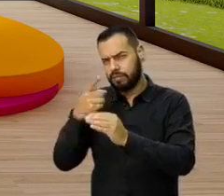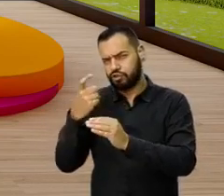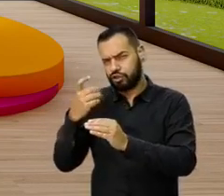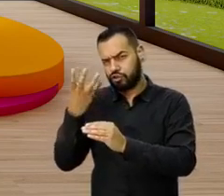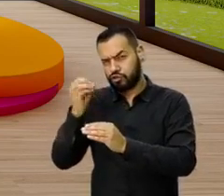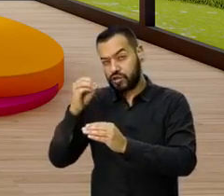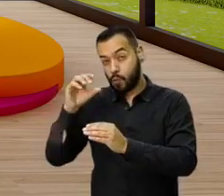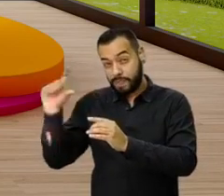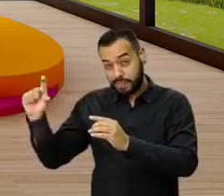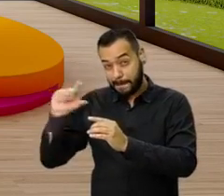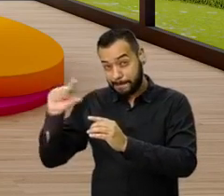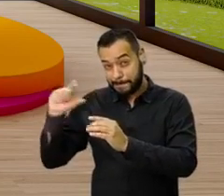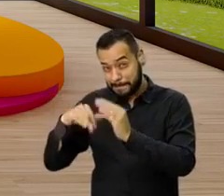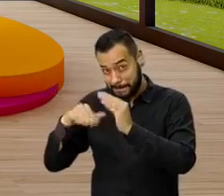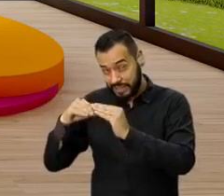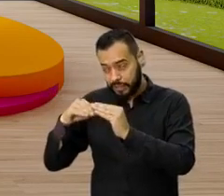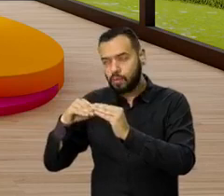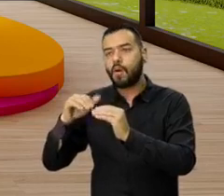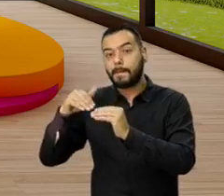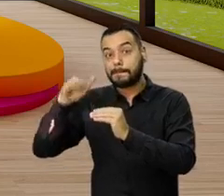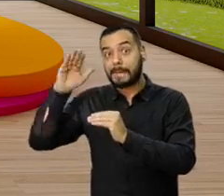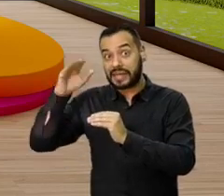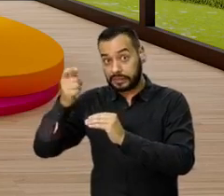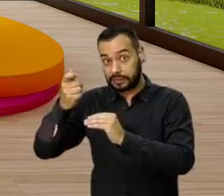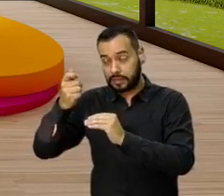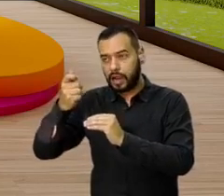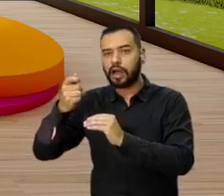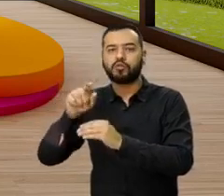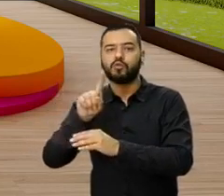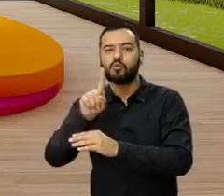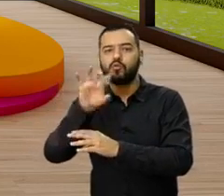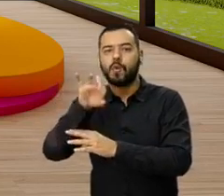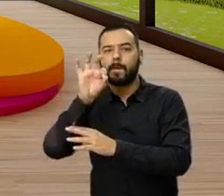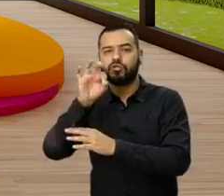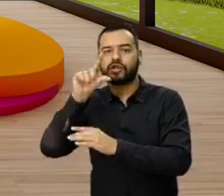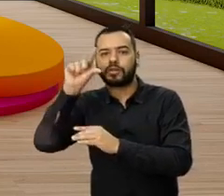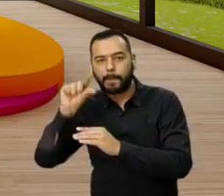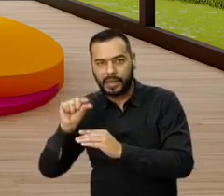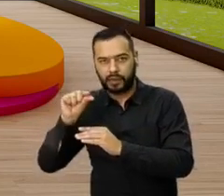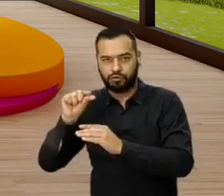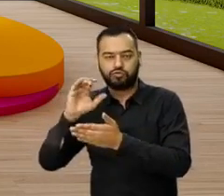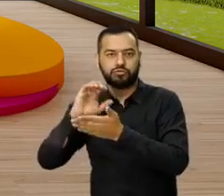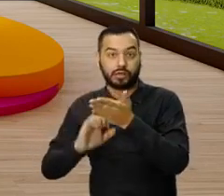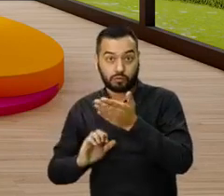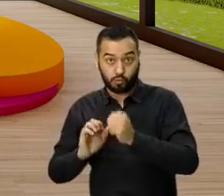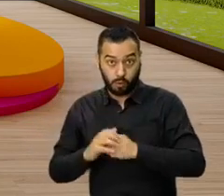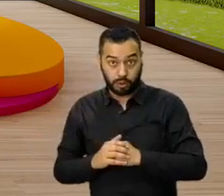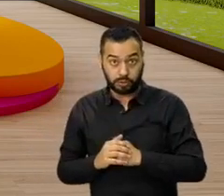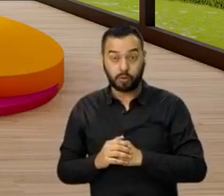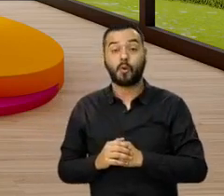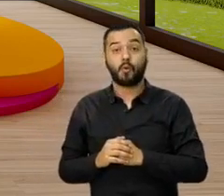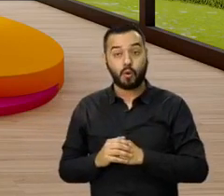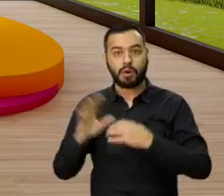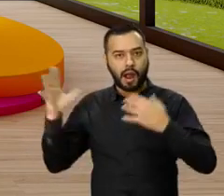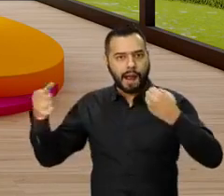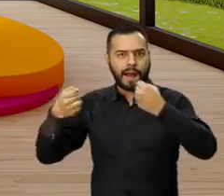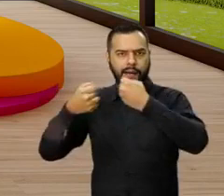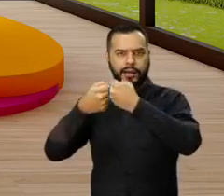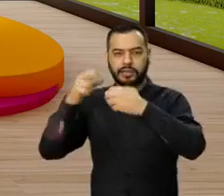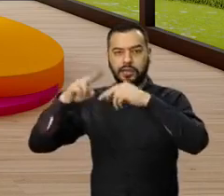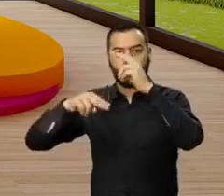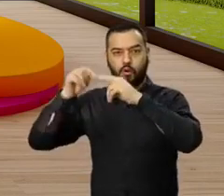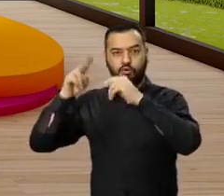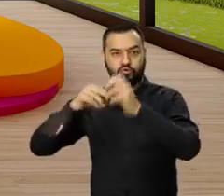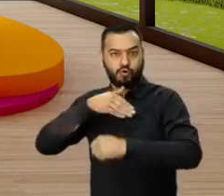150 salarios, pues obtiene un descuento del 1% sobre el valor del inmueble. Esto es una alianza que tiene constructora